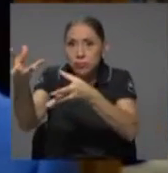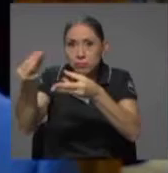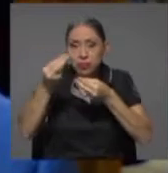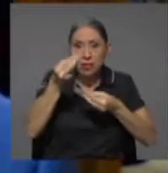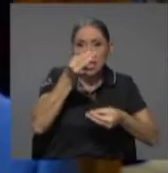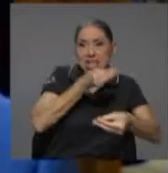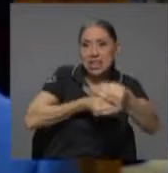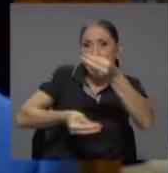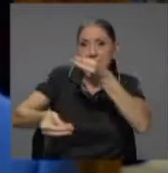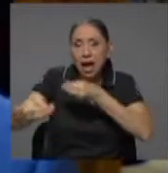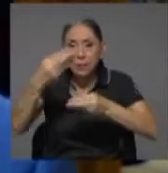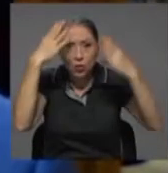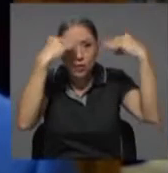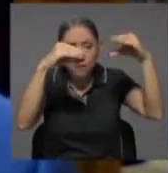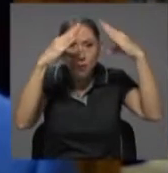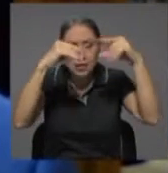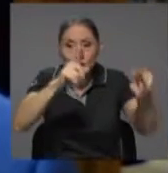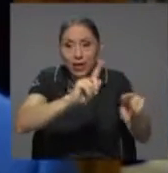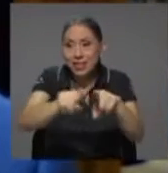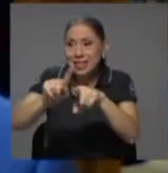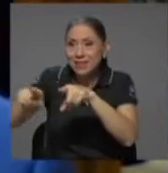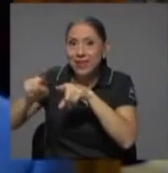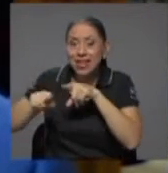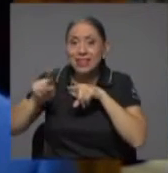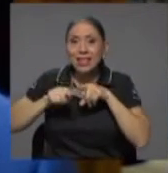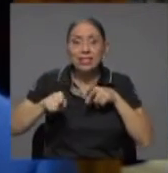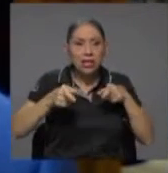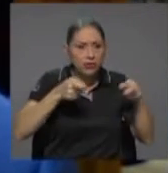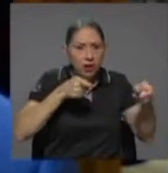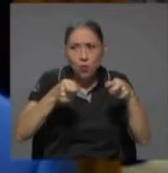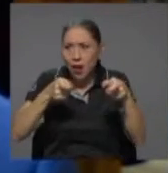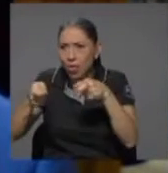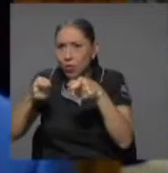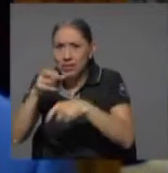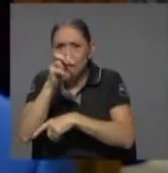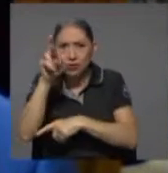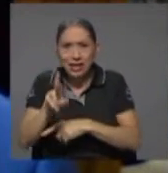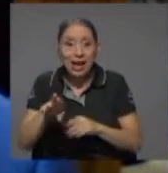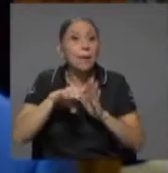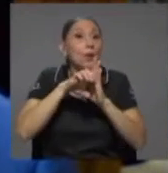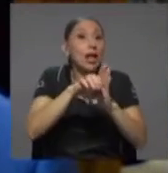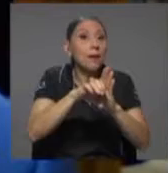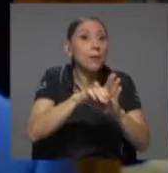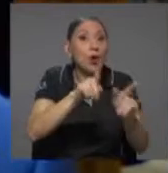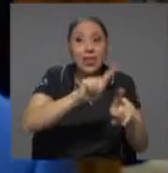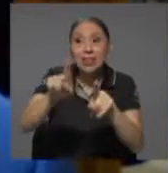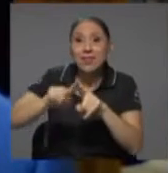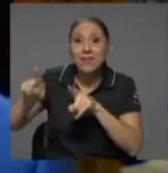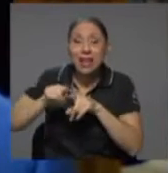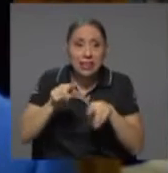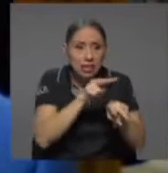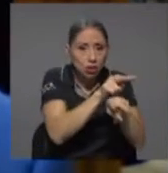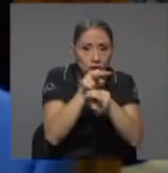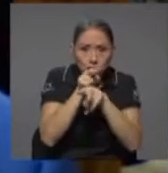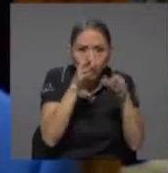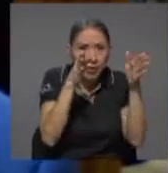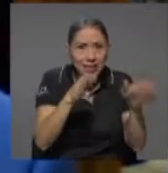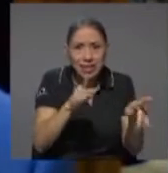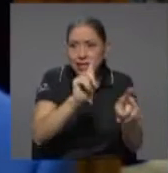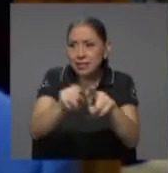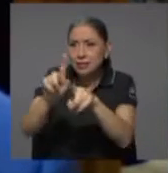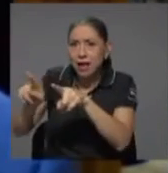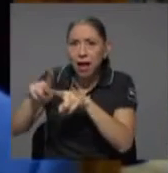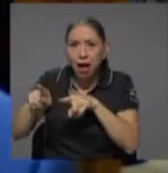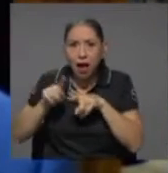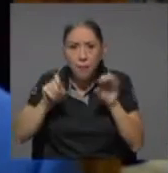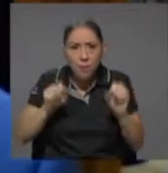reguladores en Costa Rica, es decir, por ejemplo, entre las diferentes superintendencias, los diferentes supervisores y reguladores, pero también, y